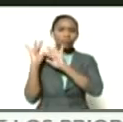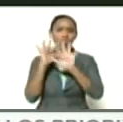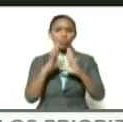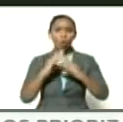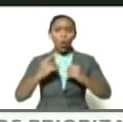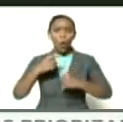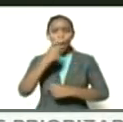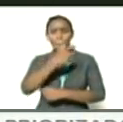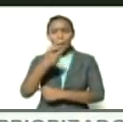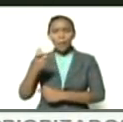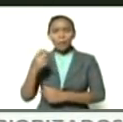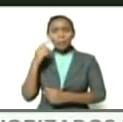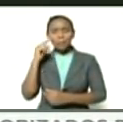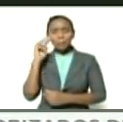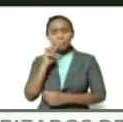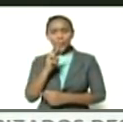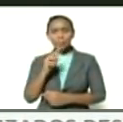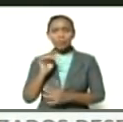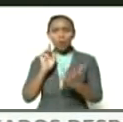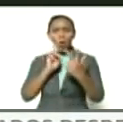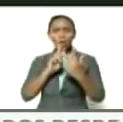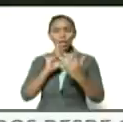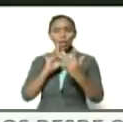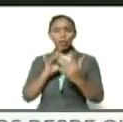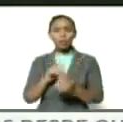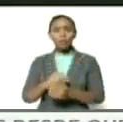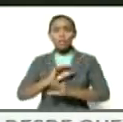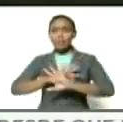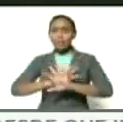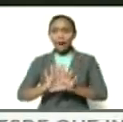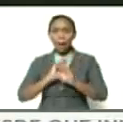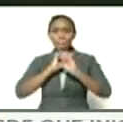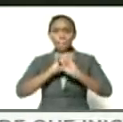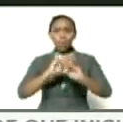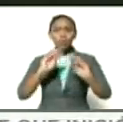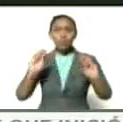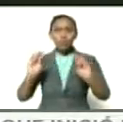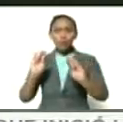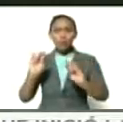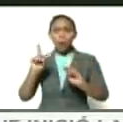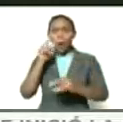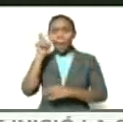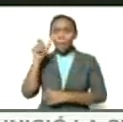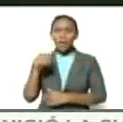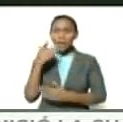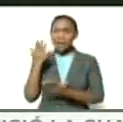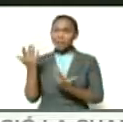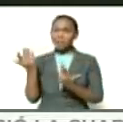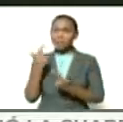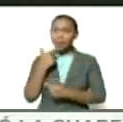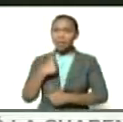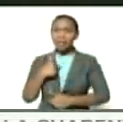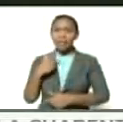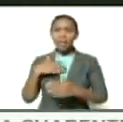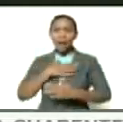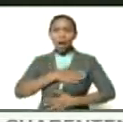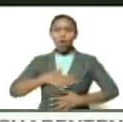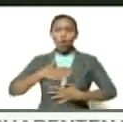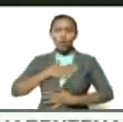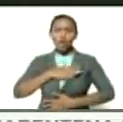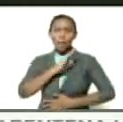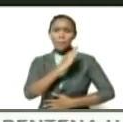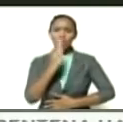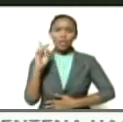que vengan están convocados Pedro Calzadilla ¿qué me dices desde la comodidad de tu